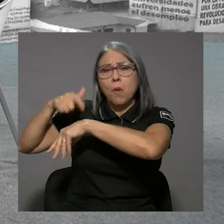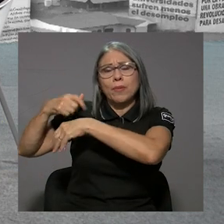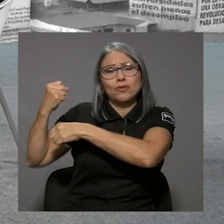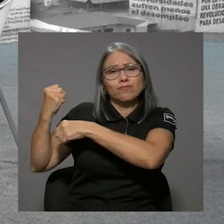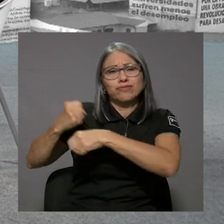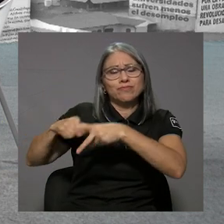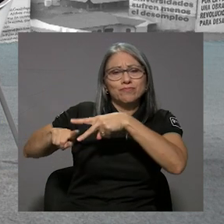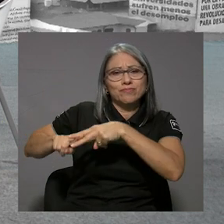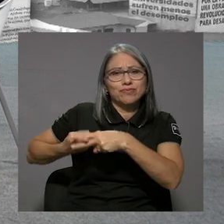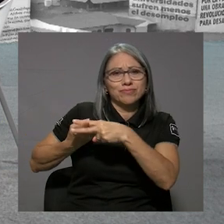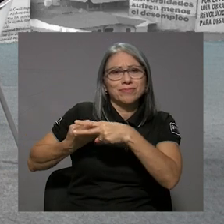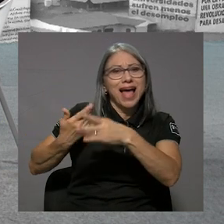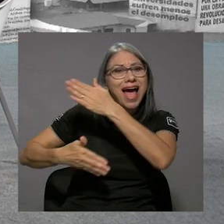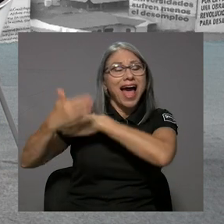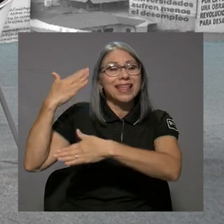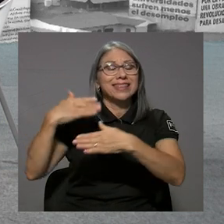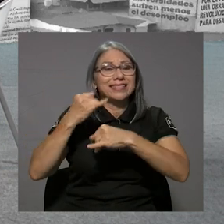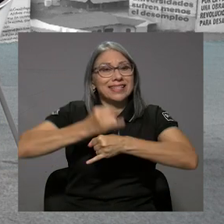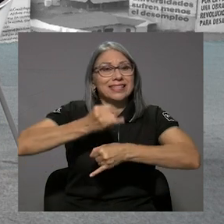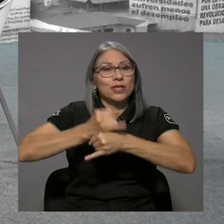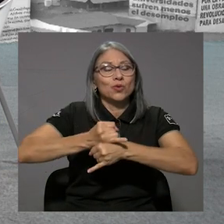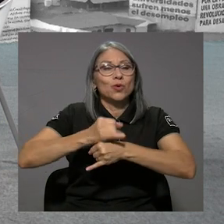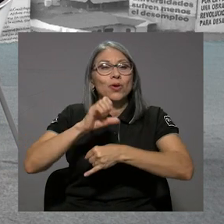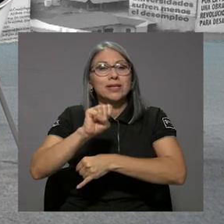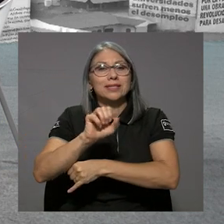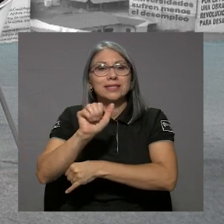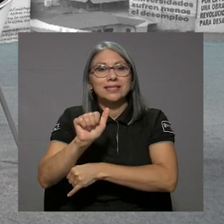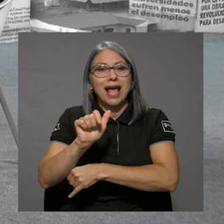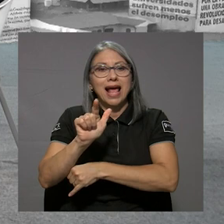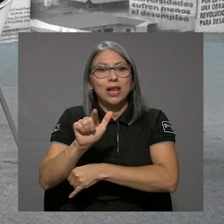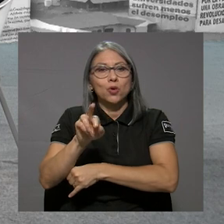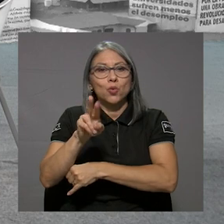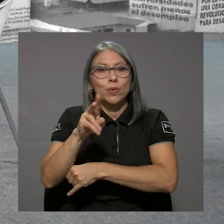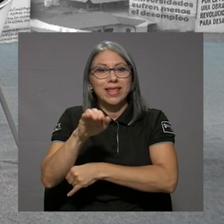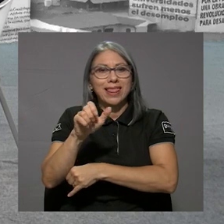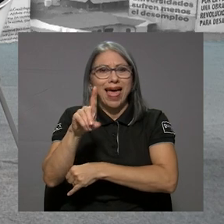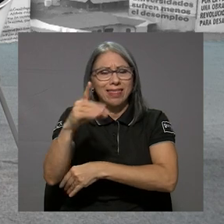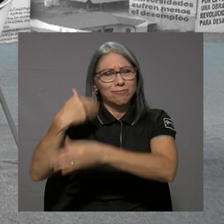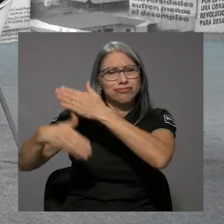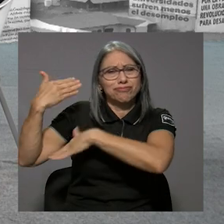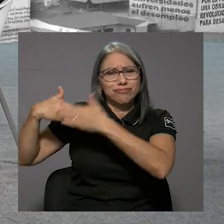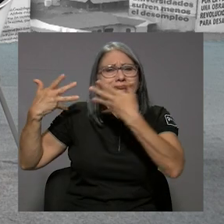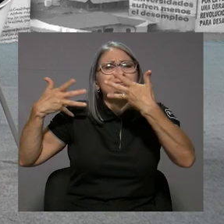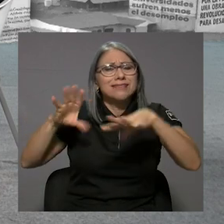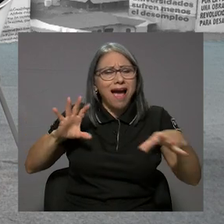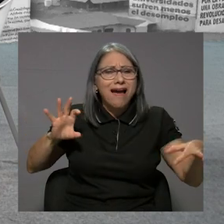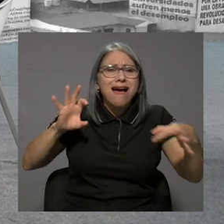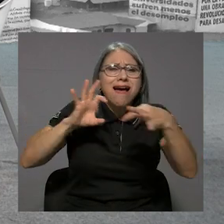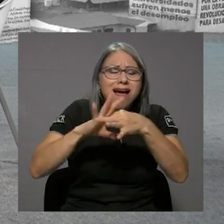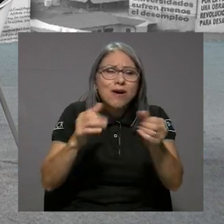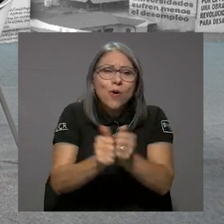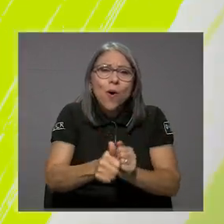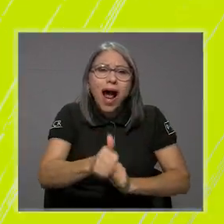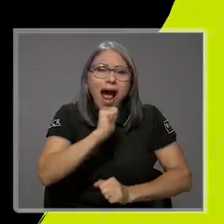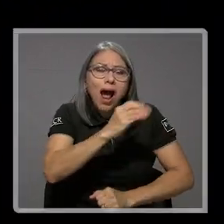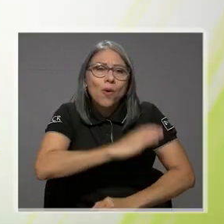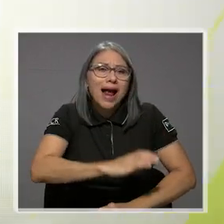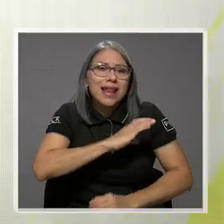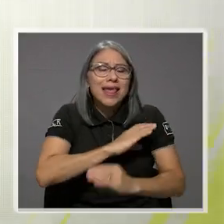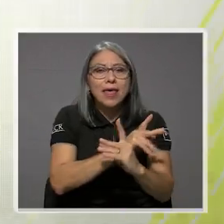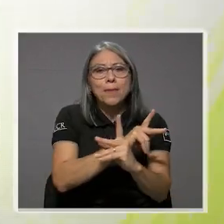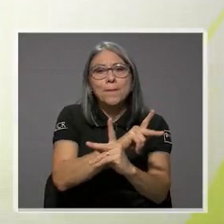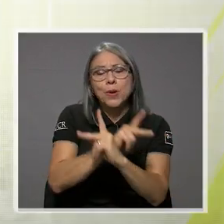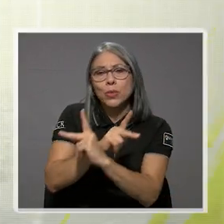el Instituto de Salubridad, en realidad tenía competencia con el tema de agua y de la calidad del agua y de la